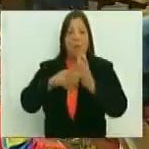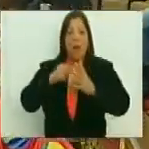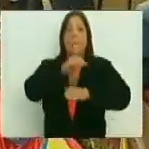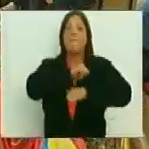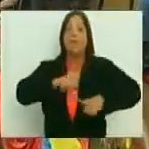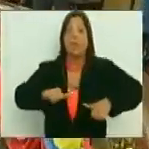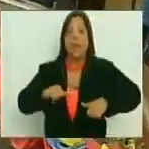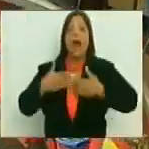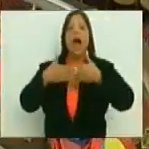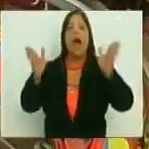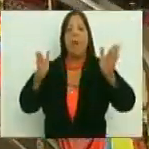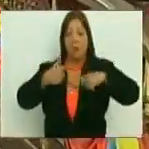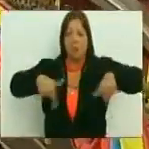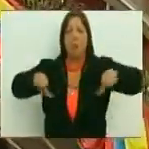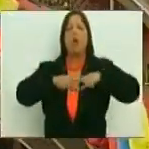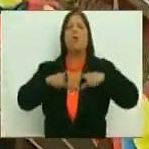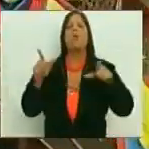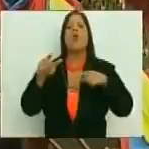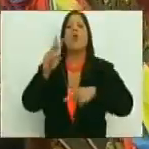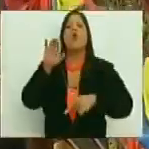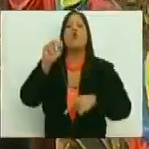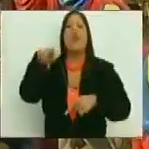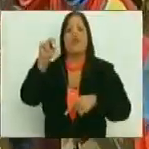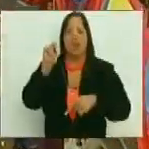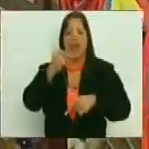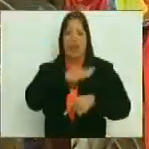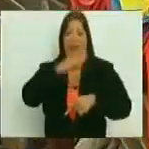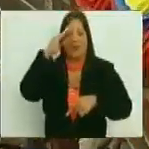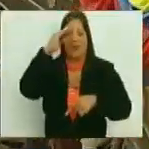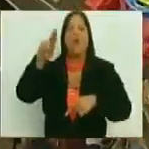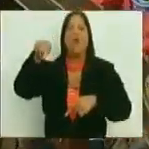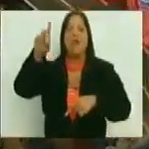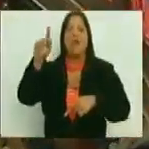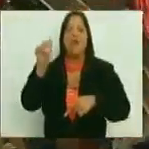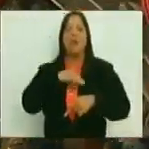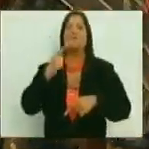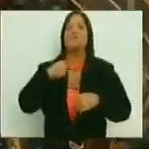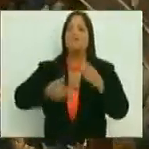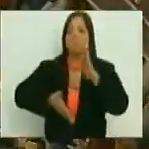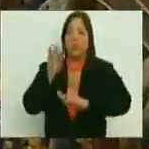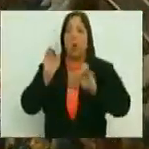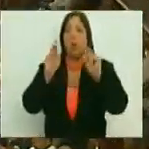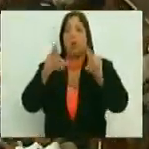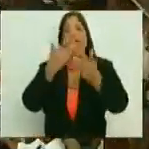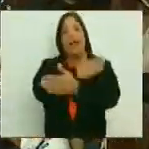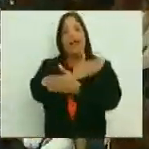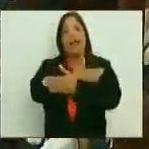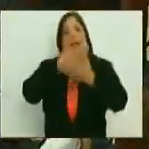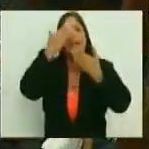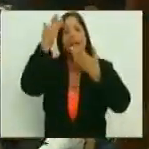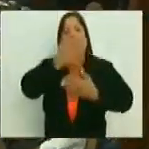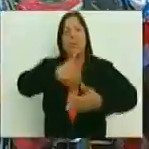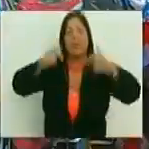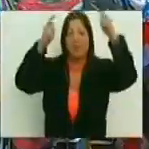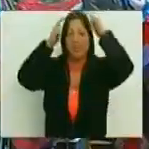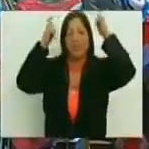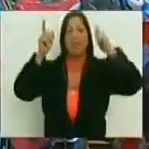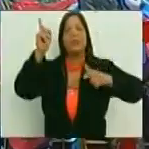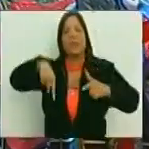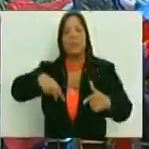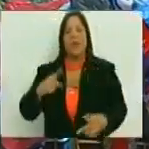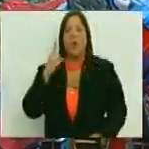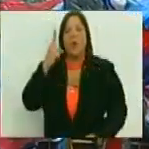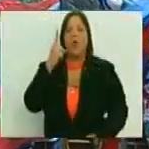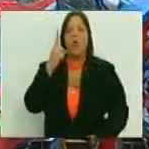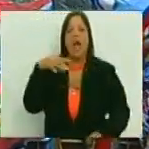militar, la abrió al pueblo como lo es la UNEFA. Que no puedo dejar de pasar la oportunidad para agradecer al Comandante Chávez, que